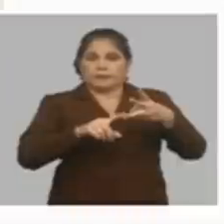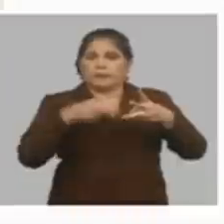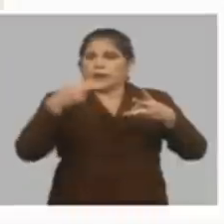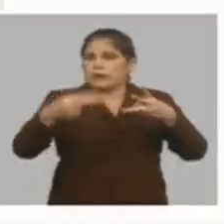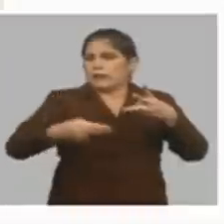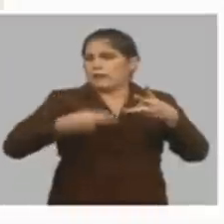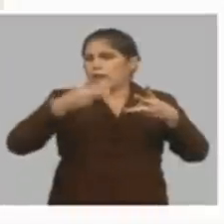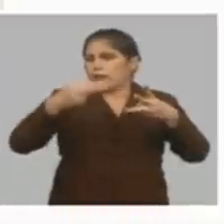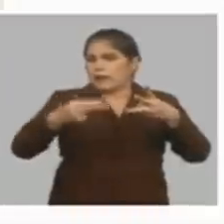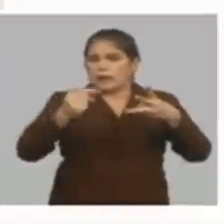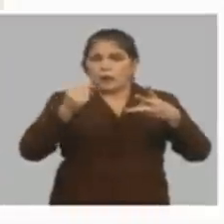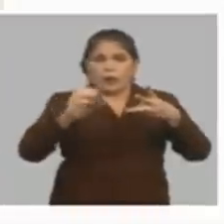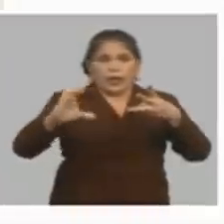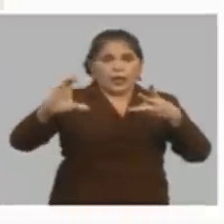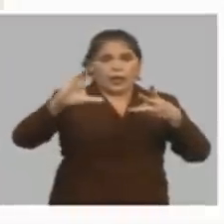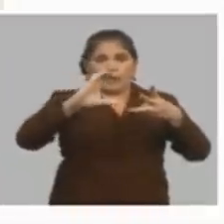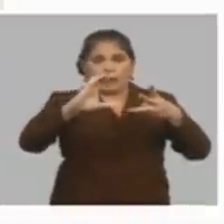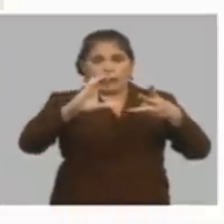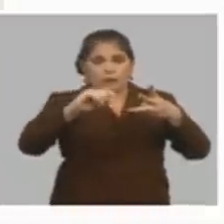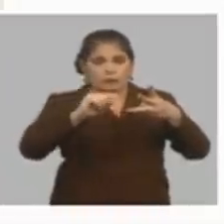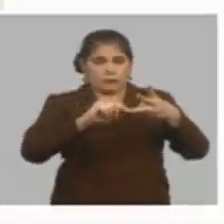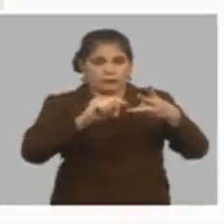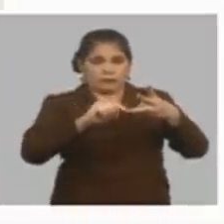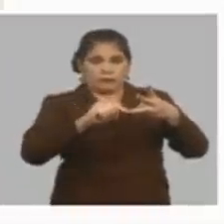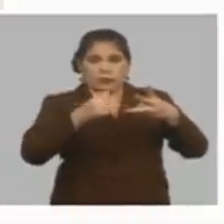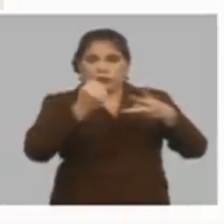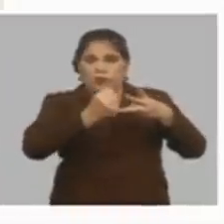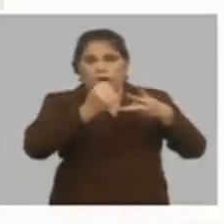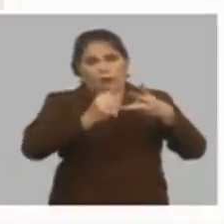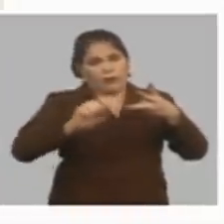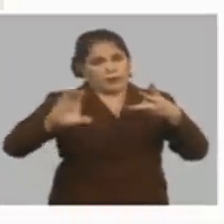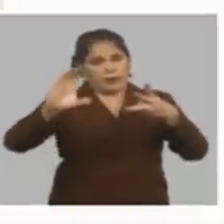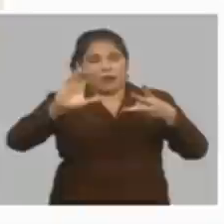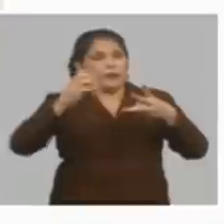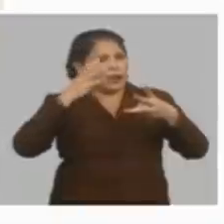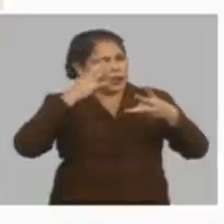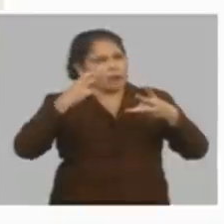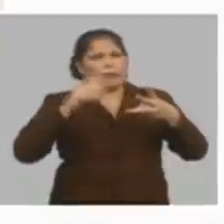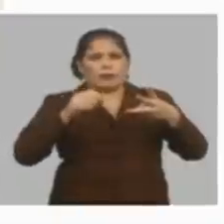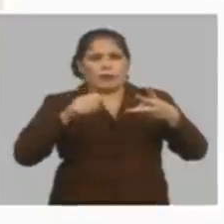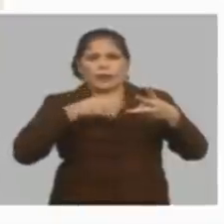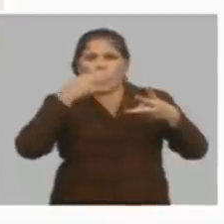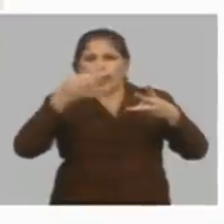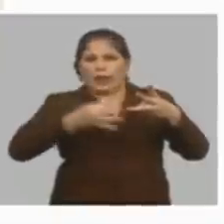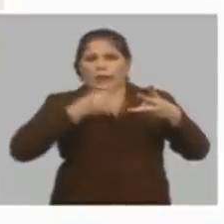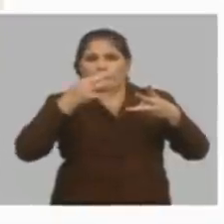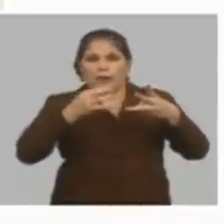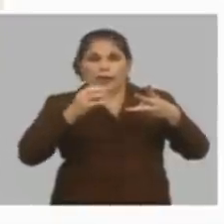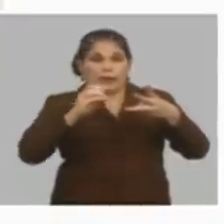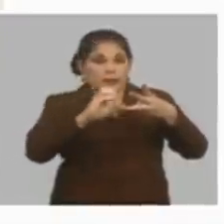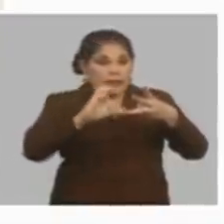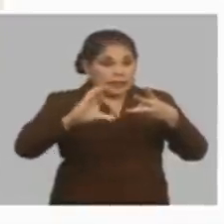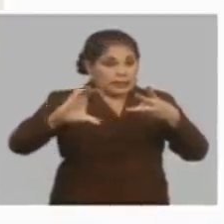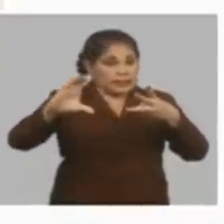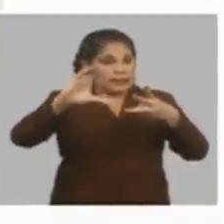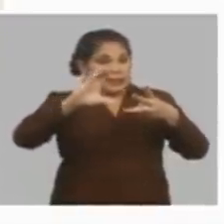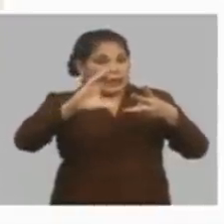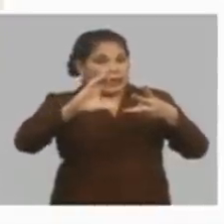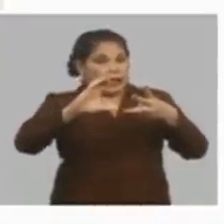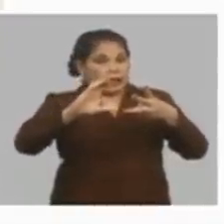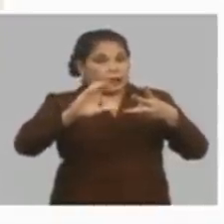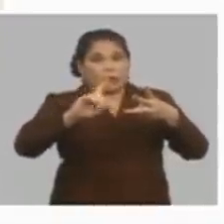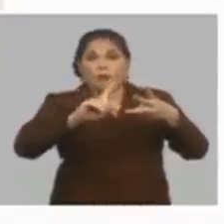hacer un incremento de la escala salarial y yo creo que es importante también decir la escala salarial no se